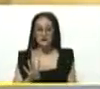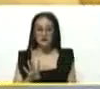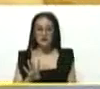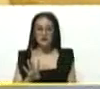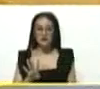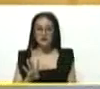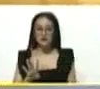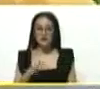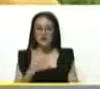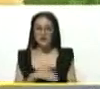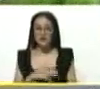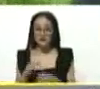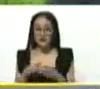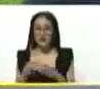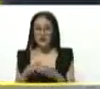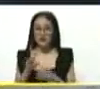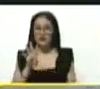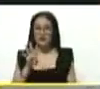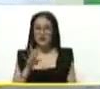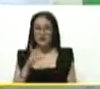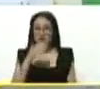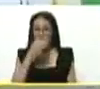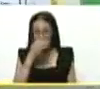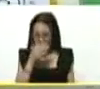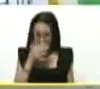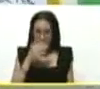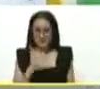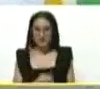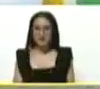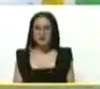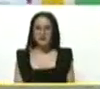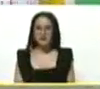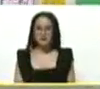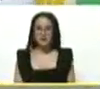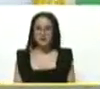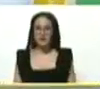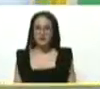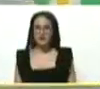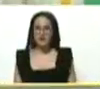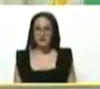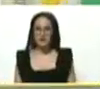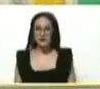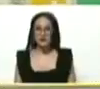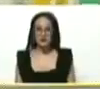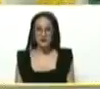de la calle, el equipo de cuatro. Jefa, jefe y un equipo.